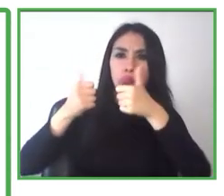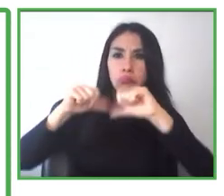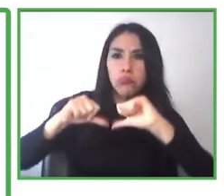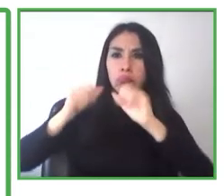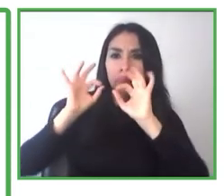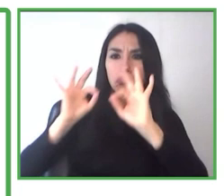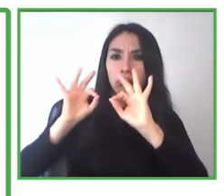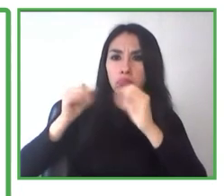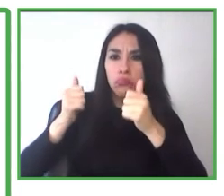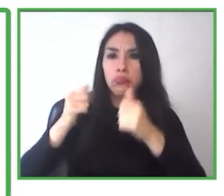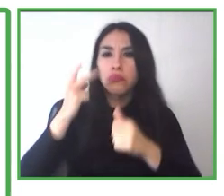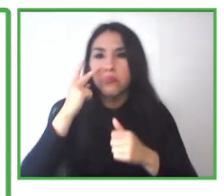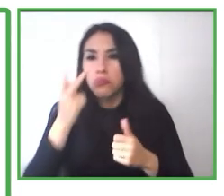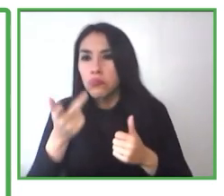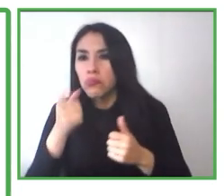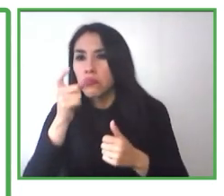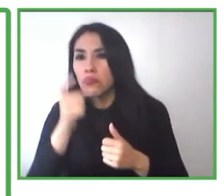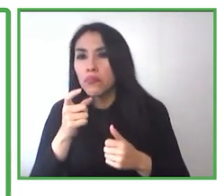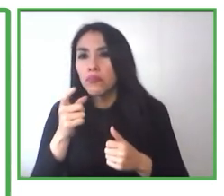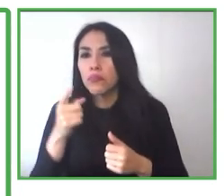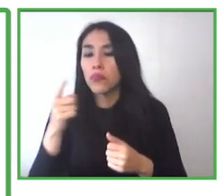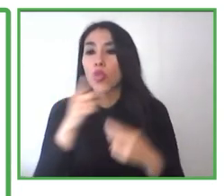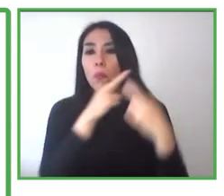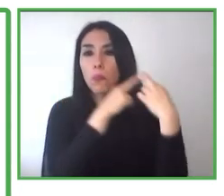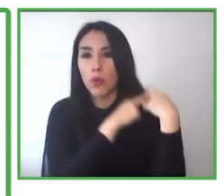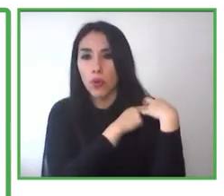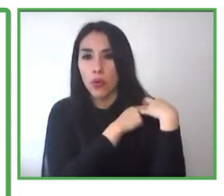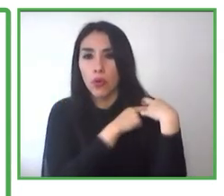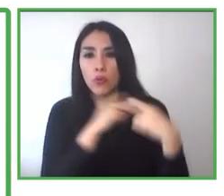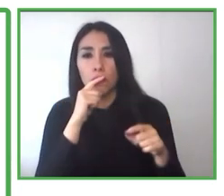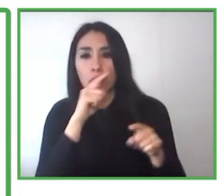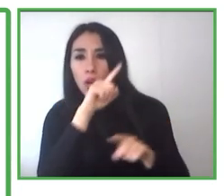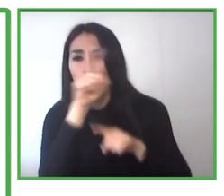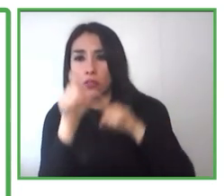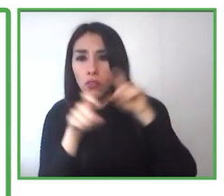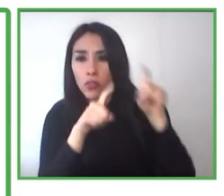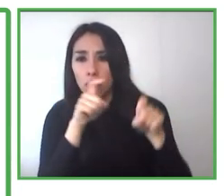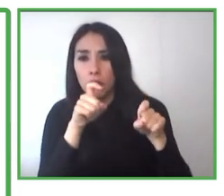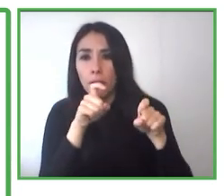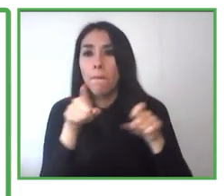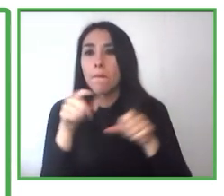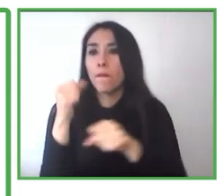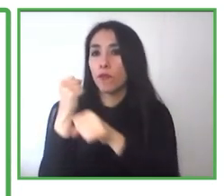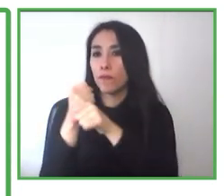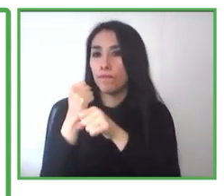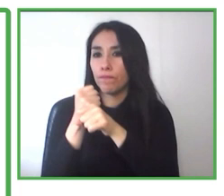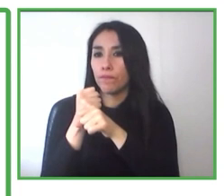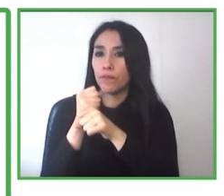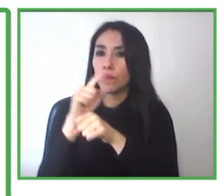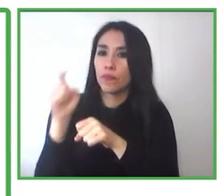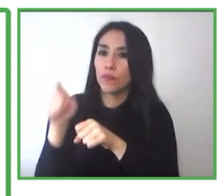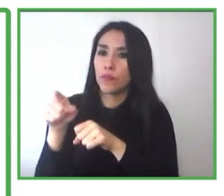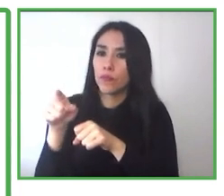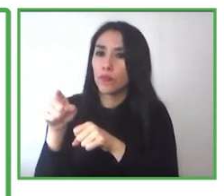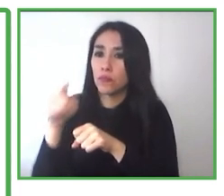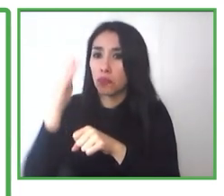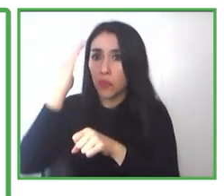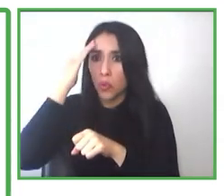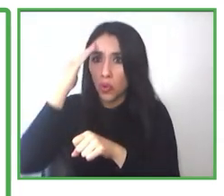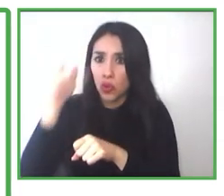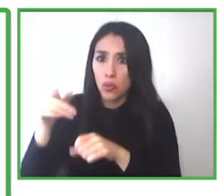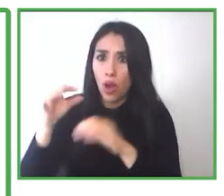jifatura, pero también el mismo trabajador se evalúa a sí mismo, evalúa cómo ha sido su proceso de adaptación y su desempeño,